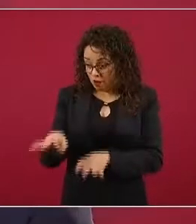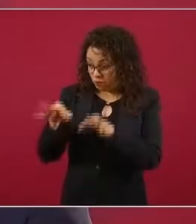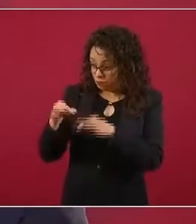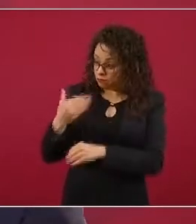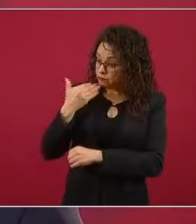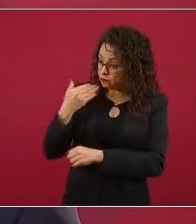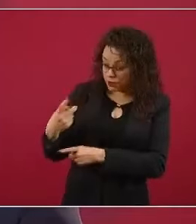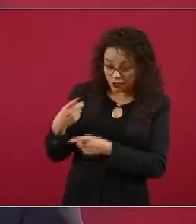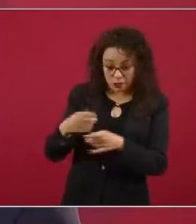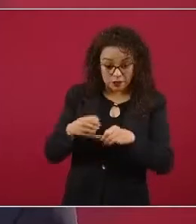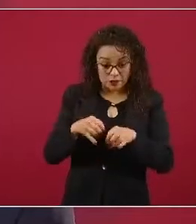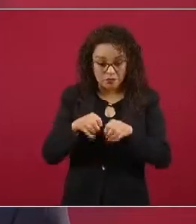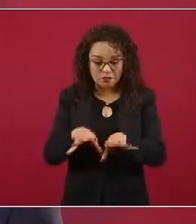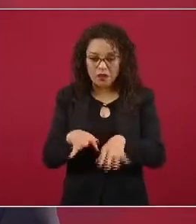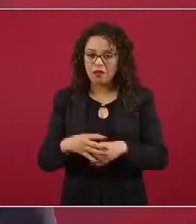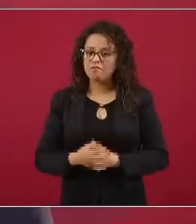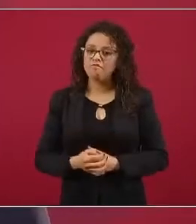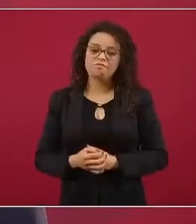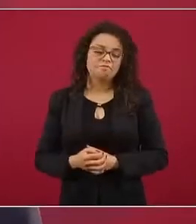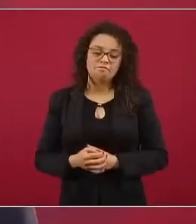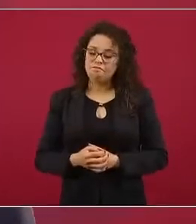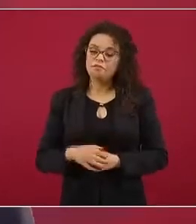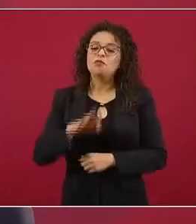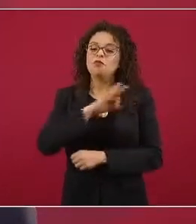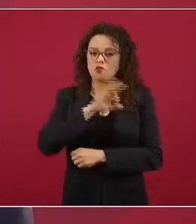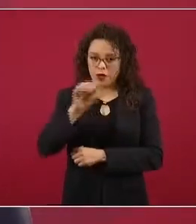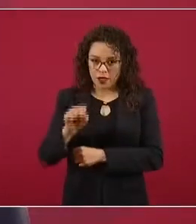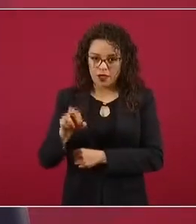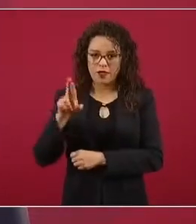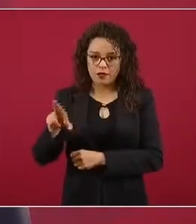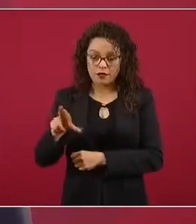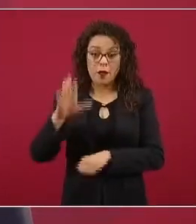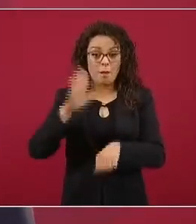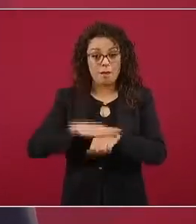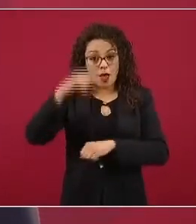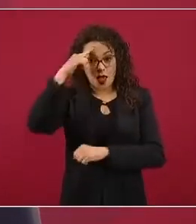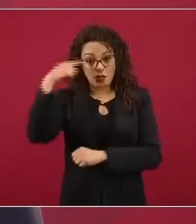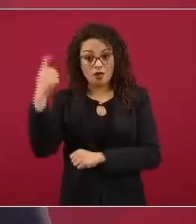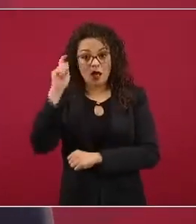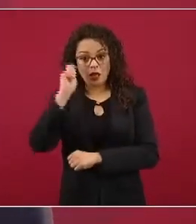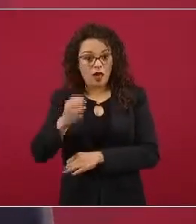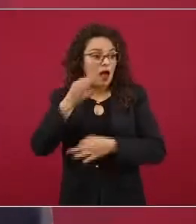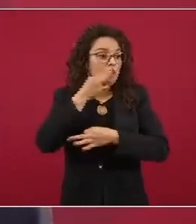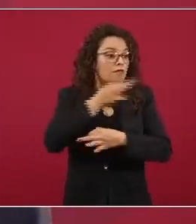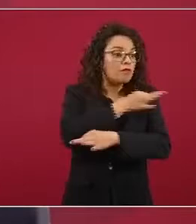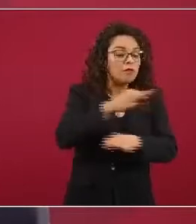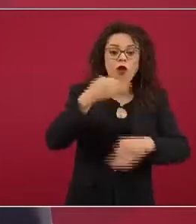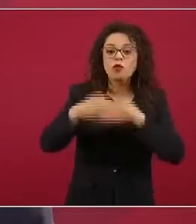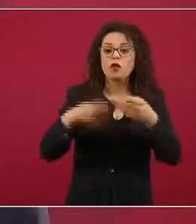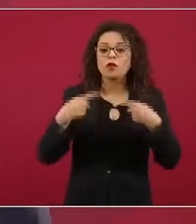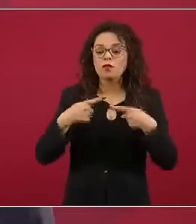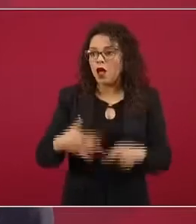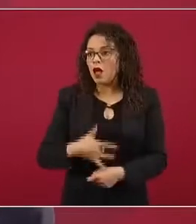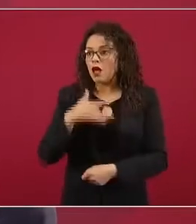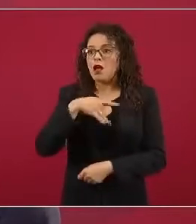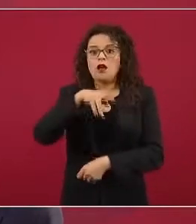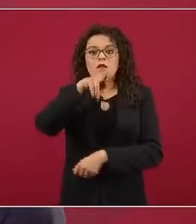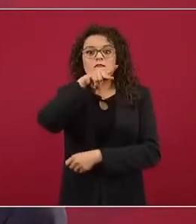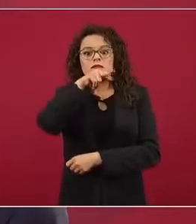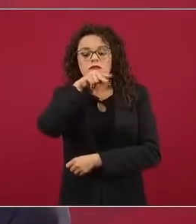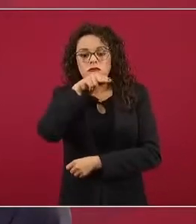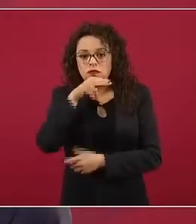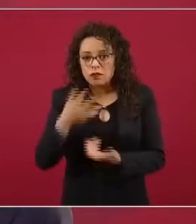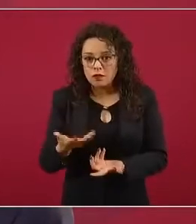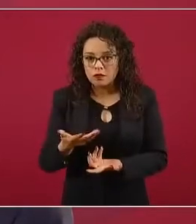más fácil que se replique un elemento de preocupación, lo cual es legítimo, a que se propague todo el